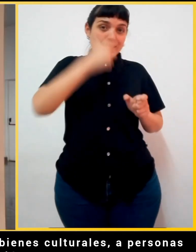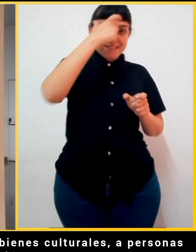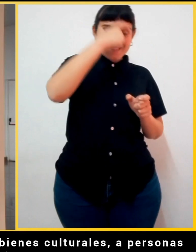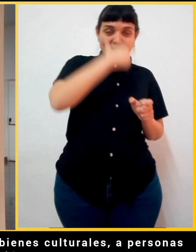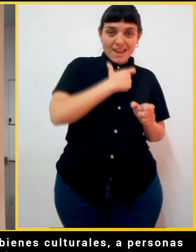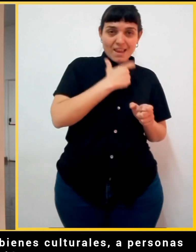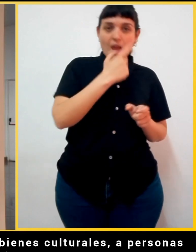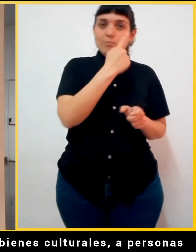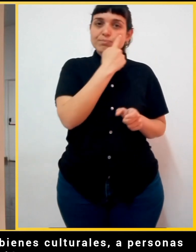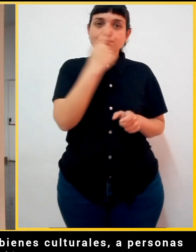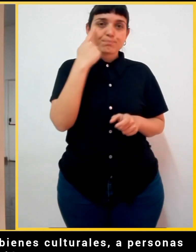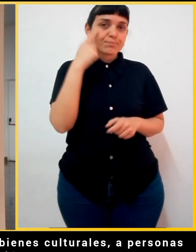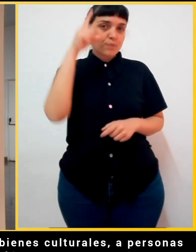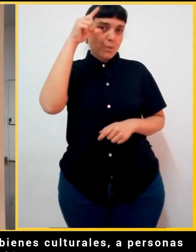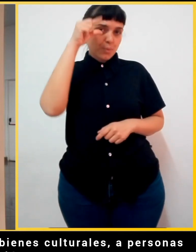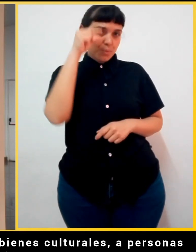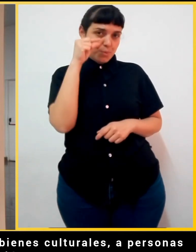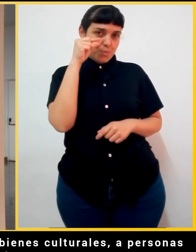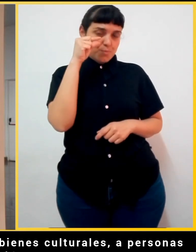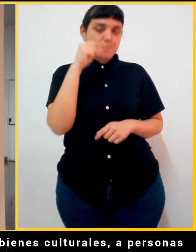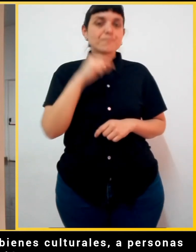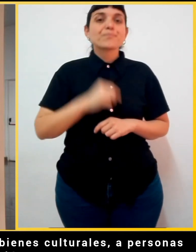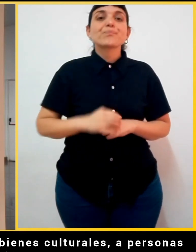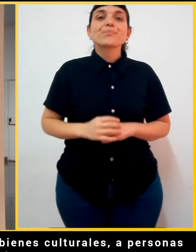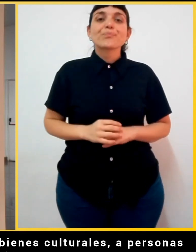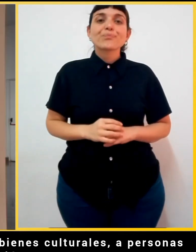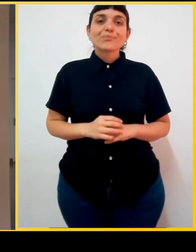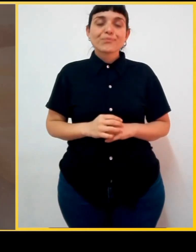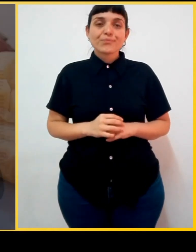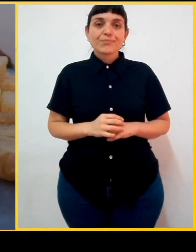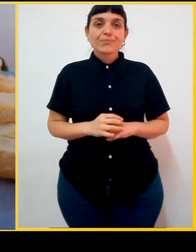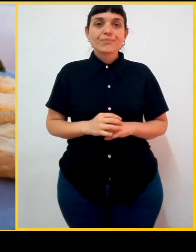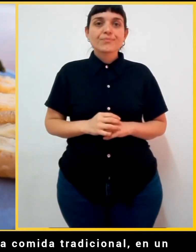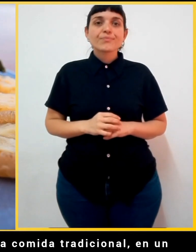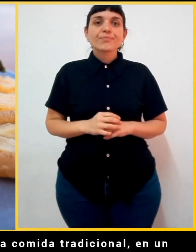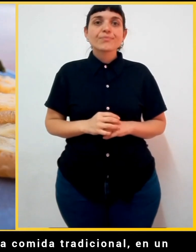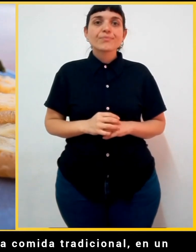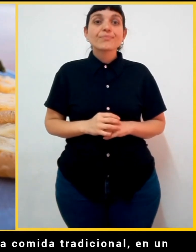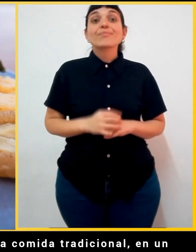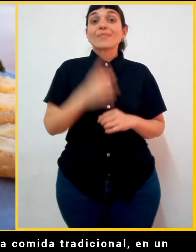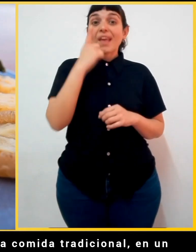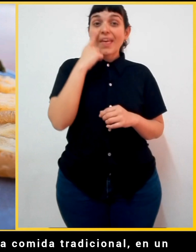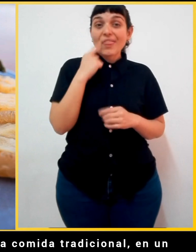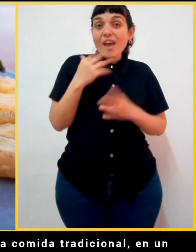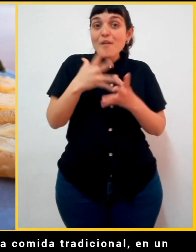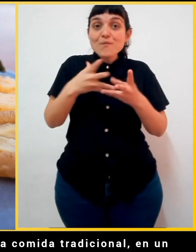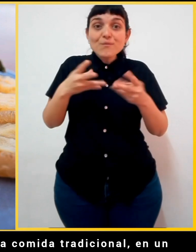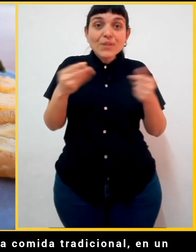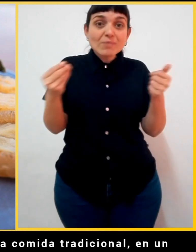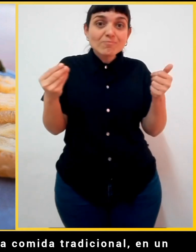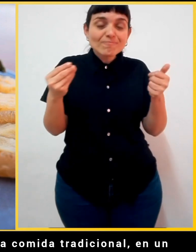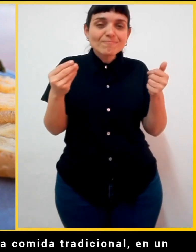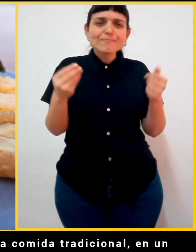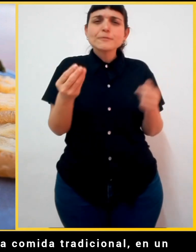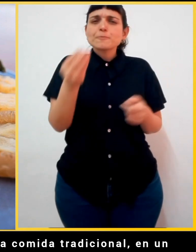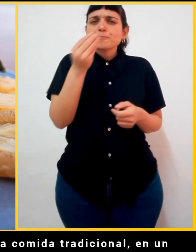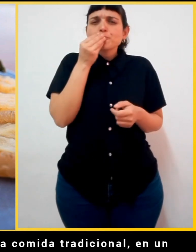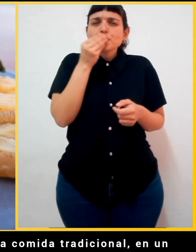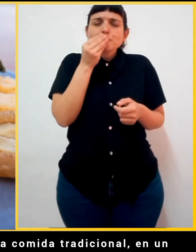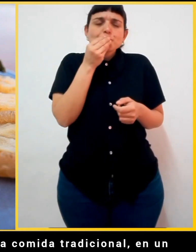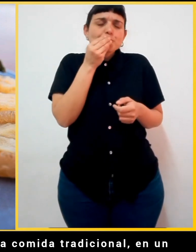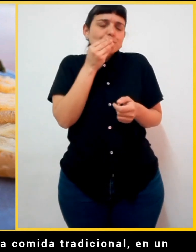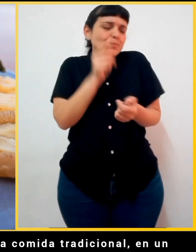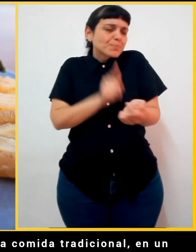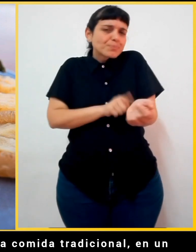culturales a personas ciegas y con baja visión. Finalizamos nuestro día probando